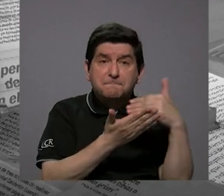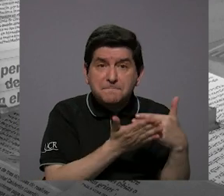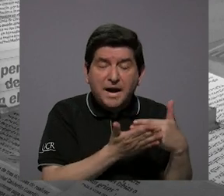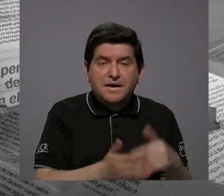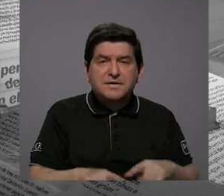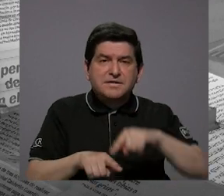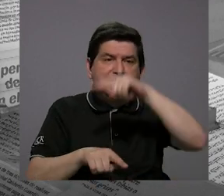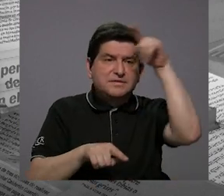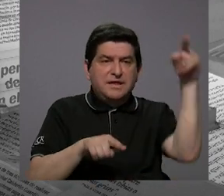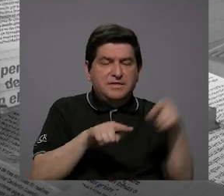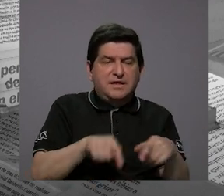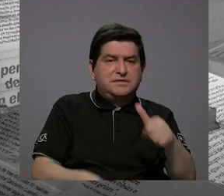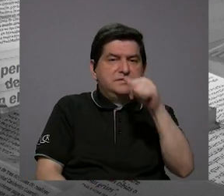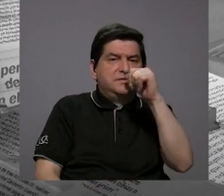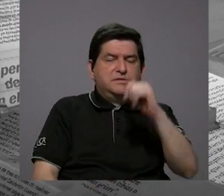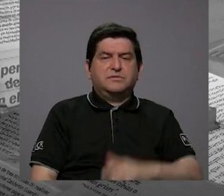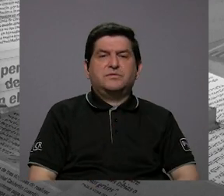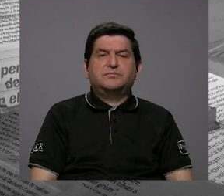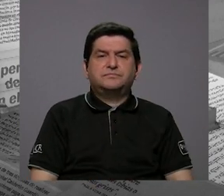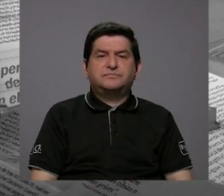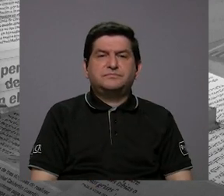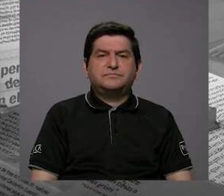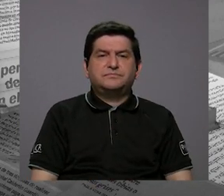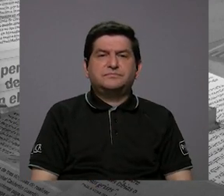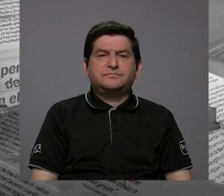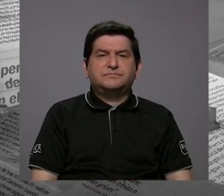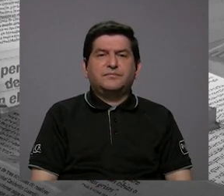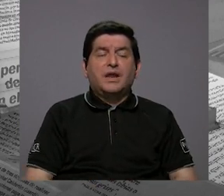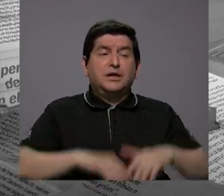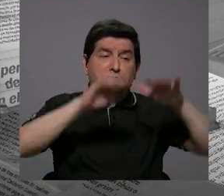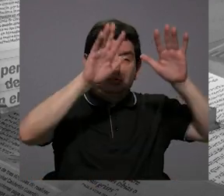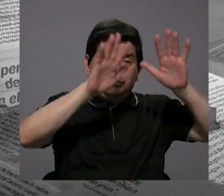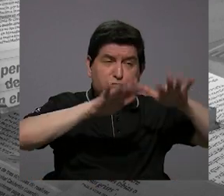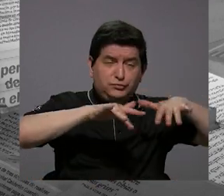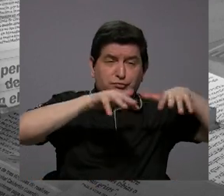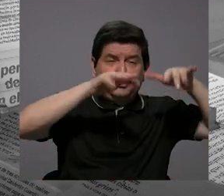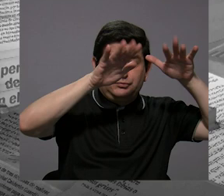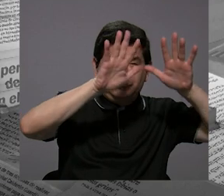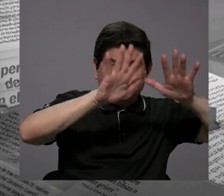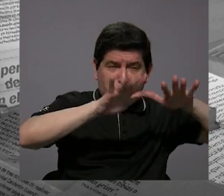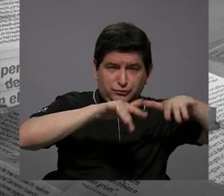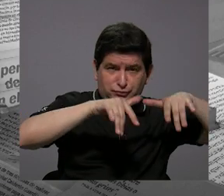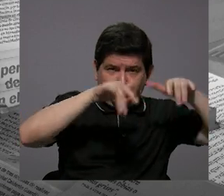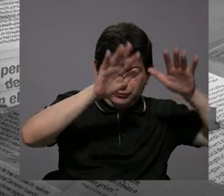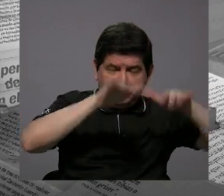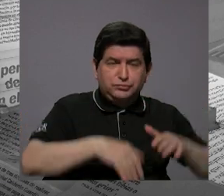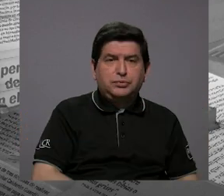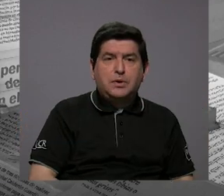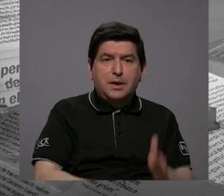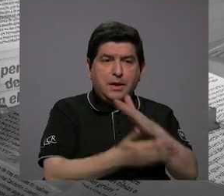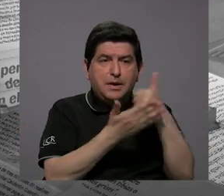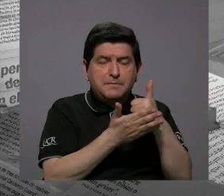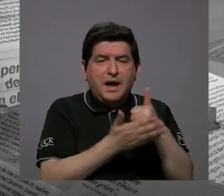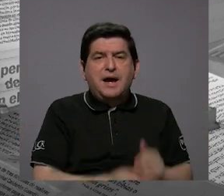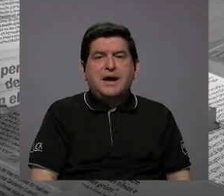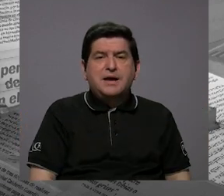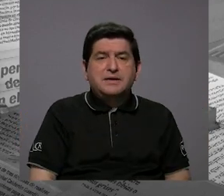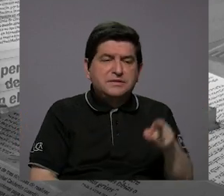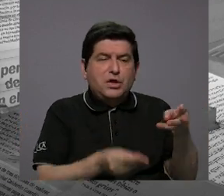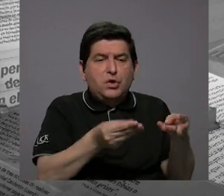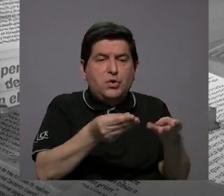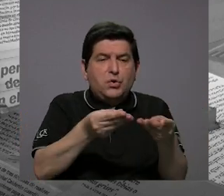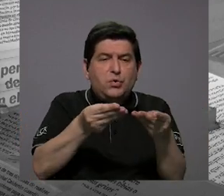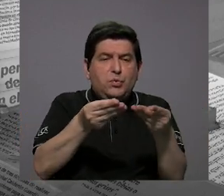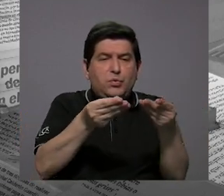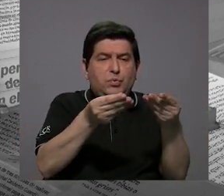del ciclo hidrológico. Se da la precipitación, hay parte que se va o transpira